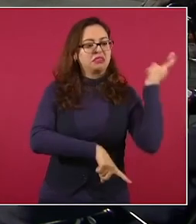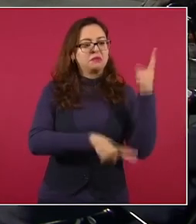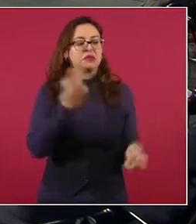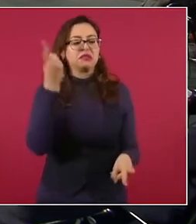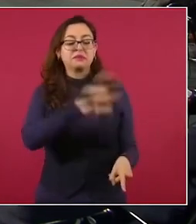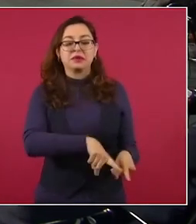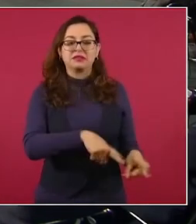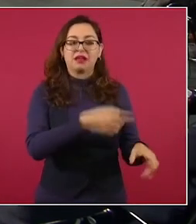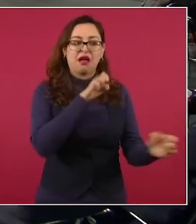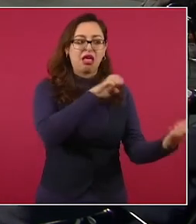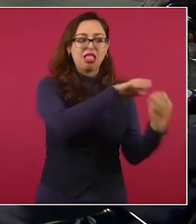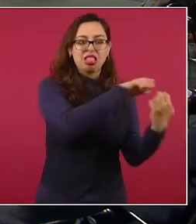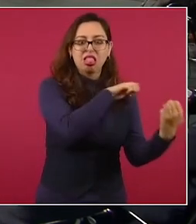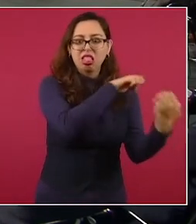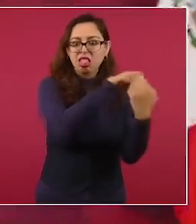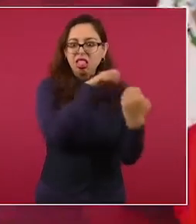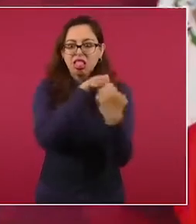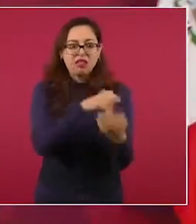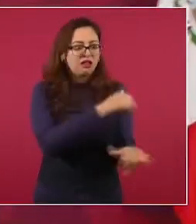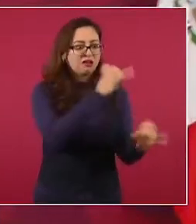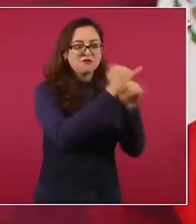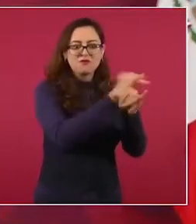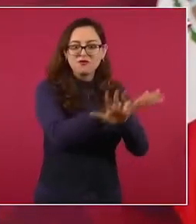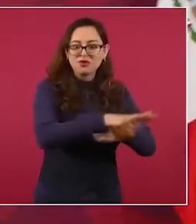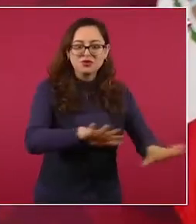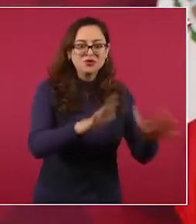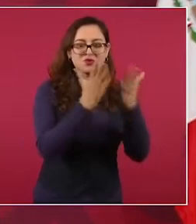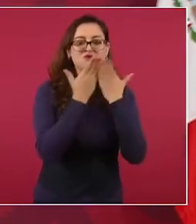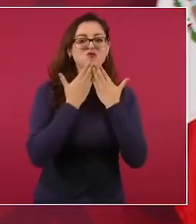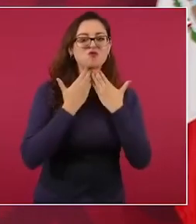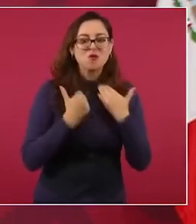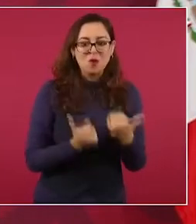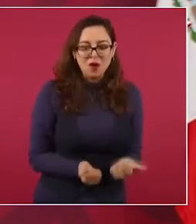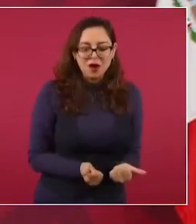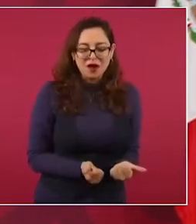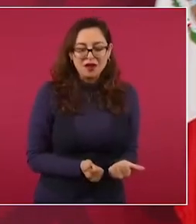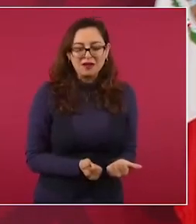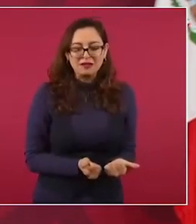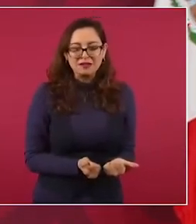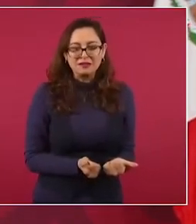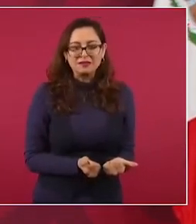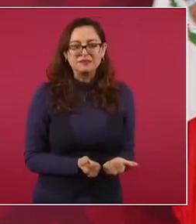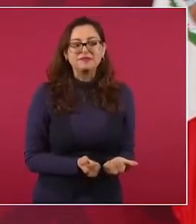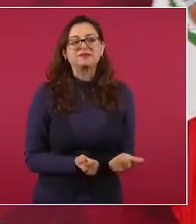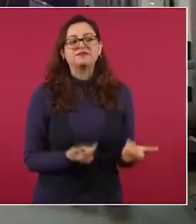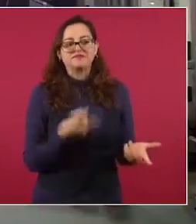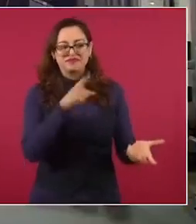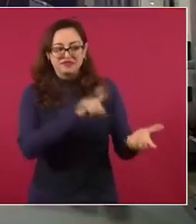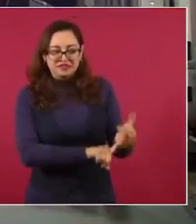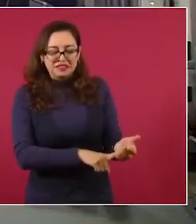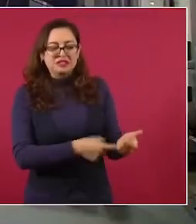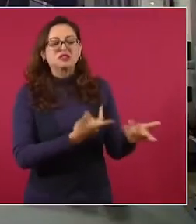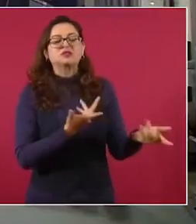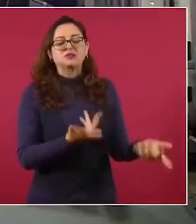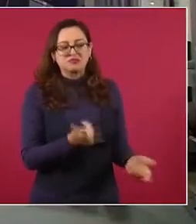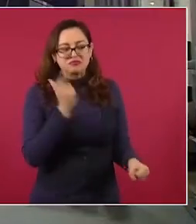Pero el conducto, las correas de transmisión